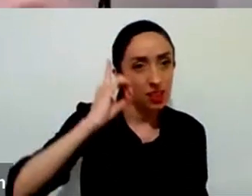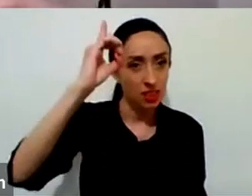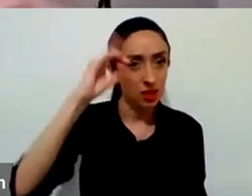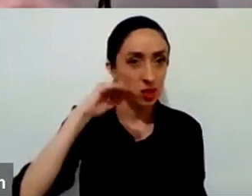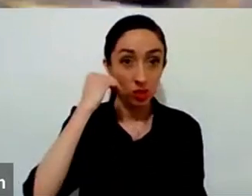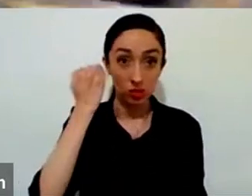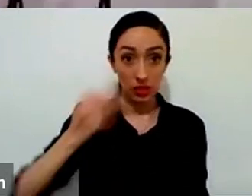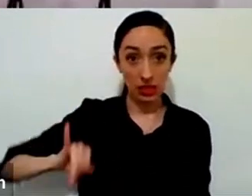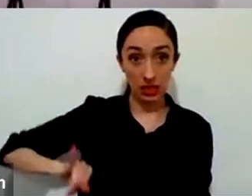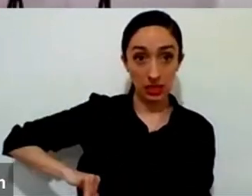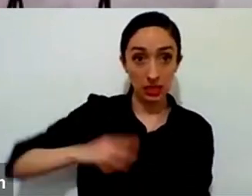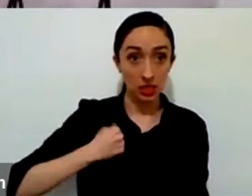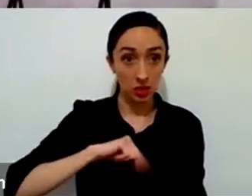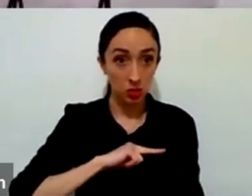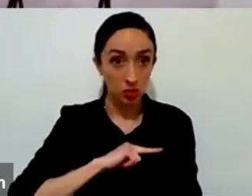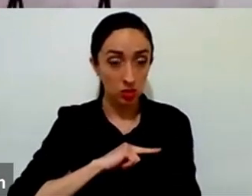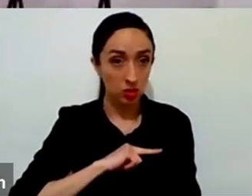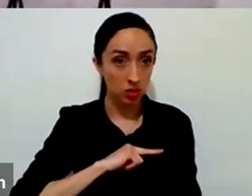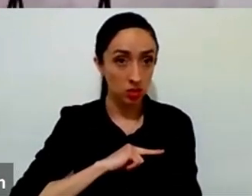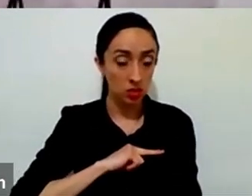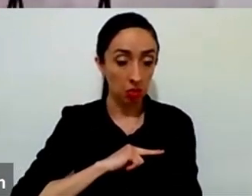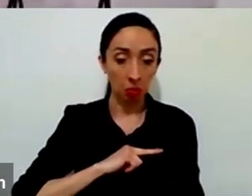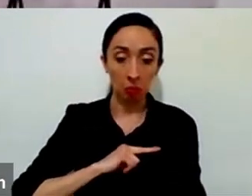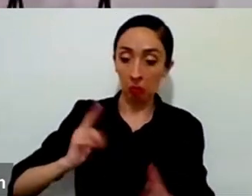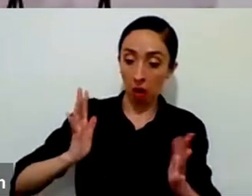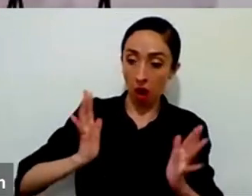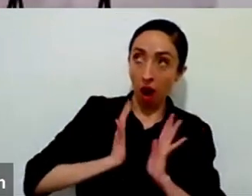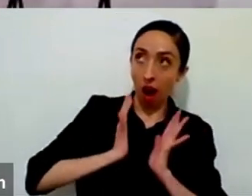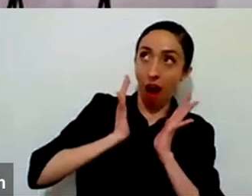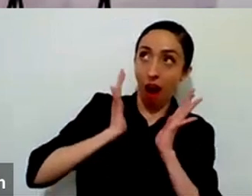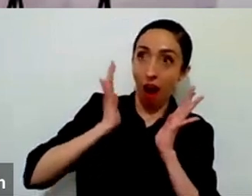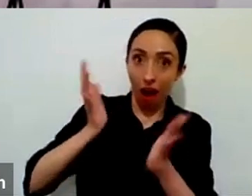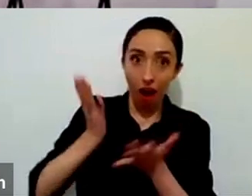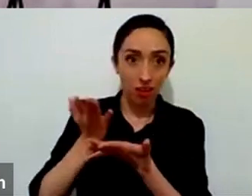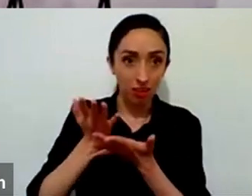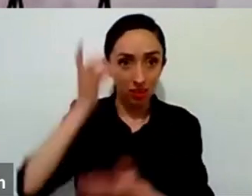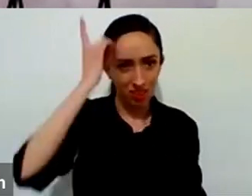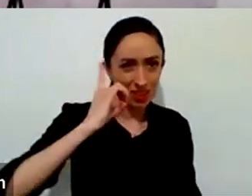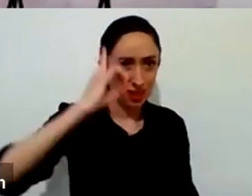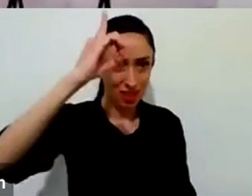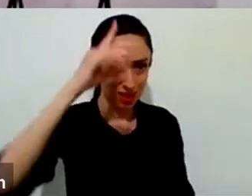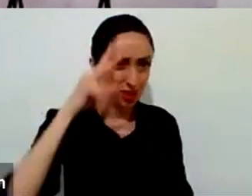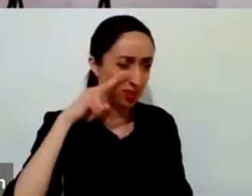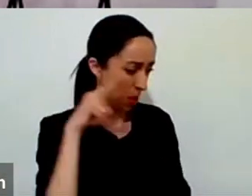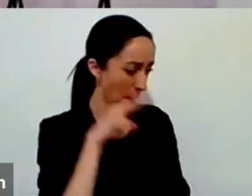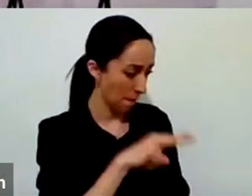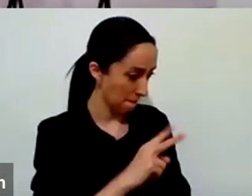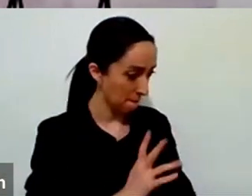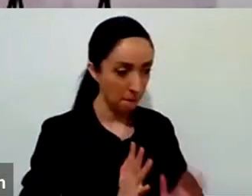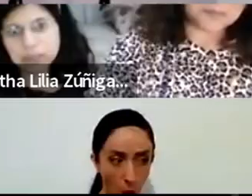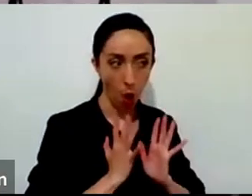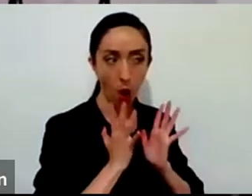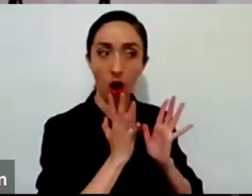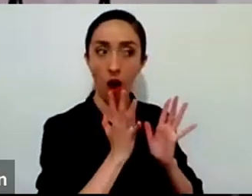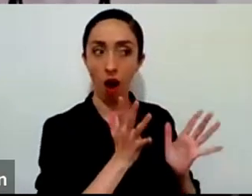que nos ponemos ante los demás en máscaras Dios está está interesado en amarnos